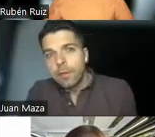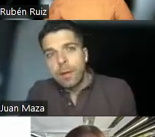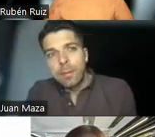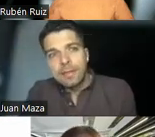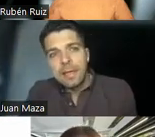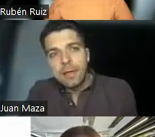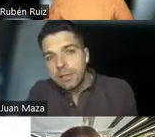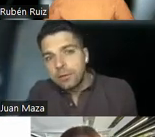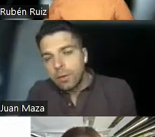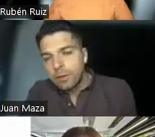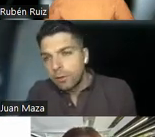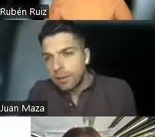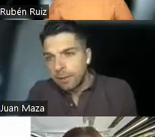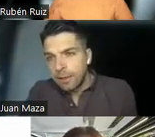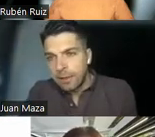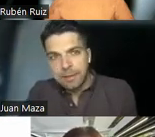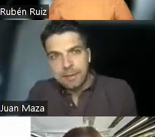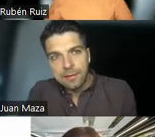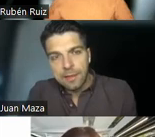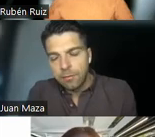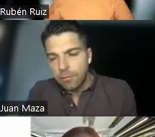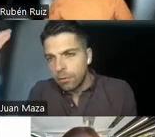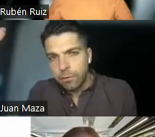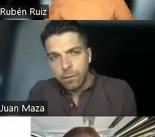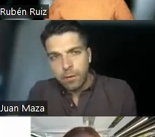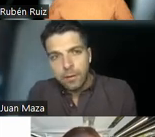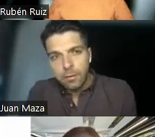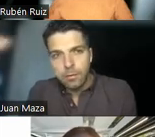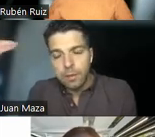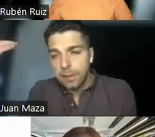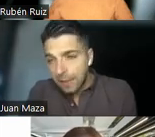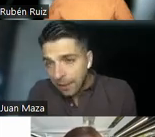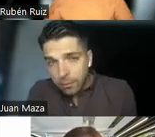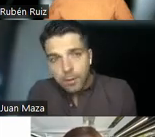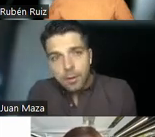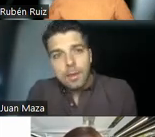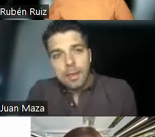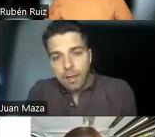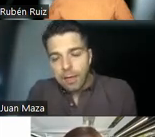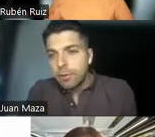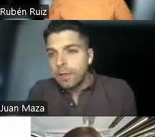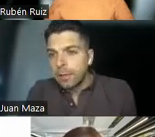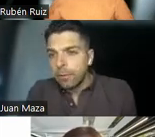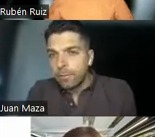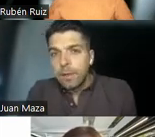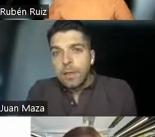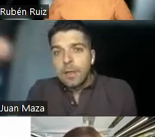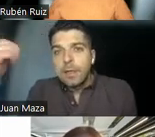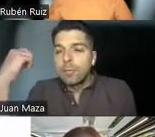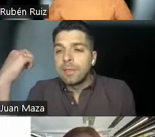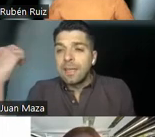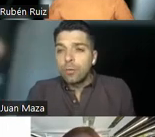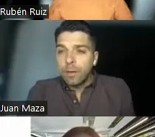empezó una práctica con estos cuatro olores que vais en la pantalla, un olor floral, el clavo, el eucalipto y el limón.